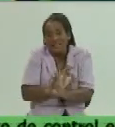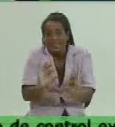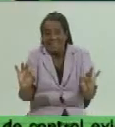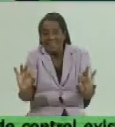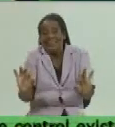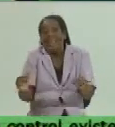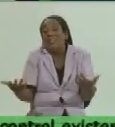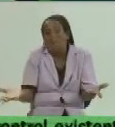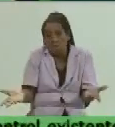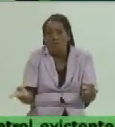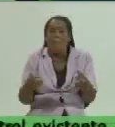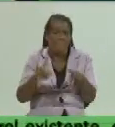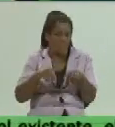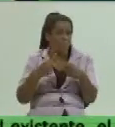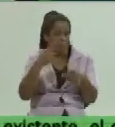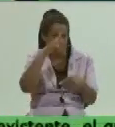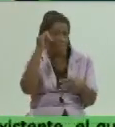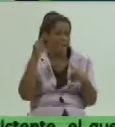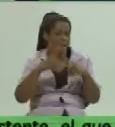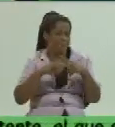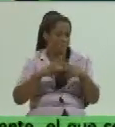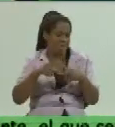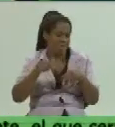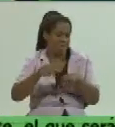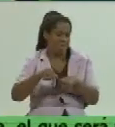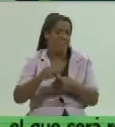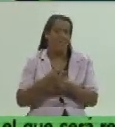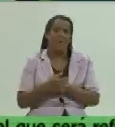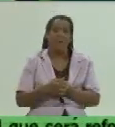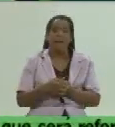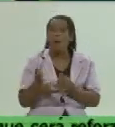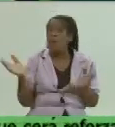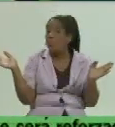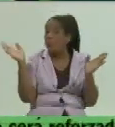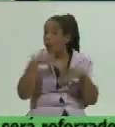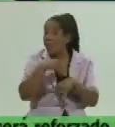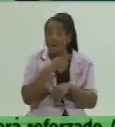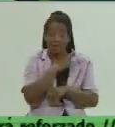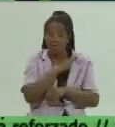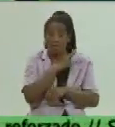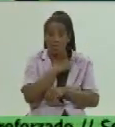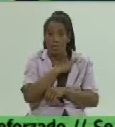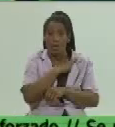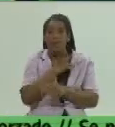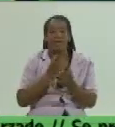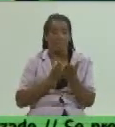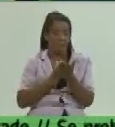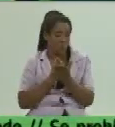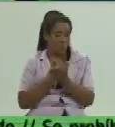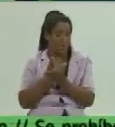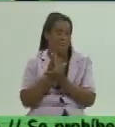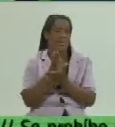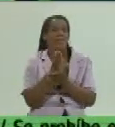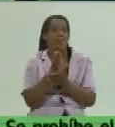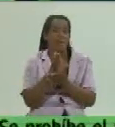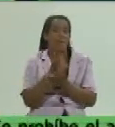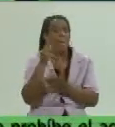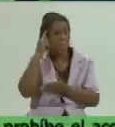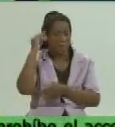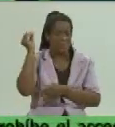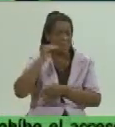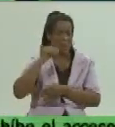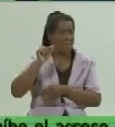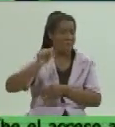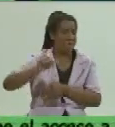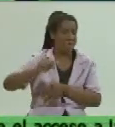no existiera o que no estuviera y aunque le damos sin razón le damos seguimiento porque en algún momento sabemos que por el